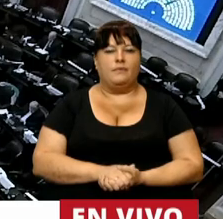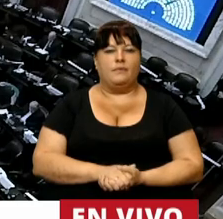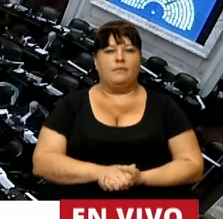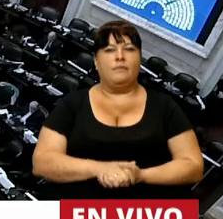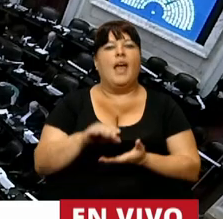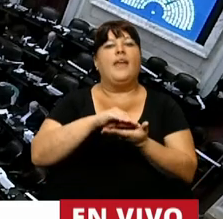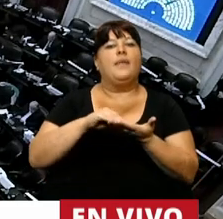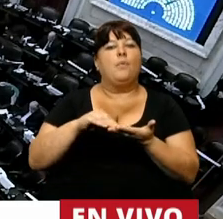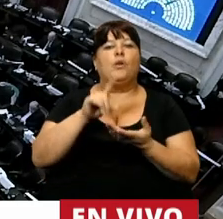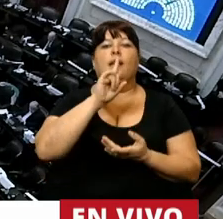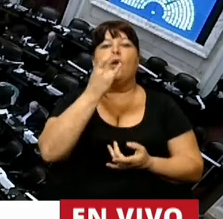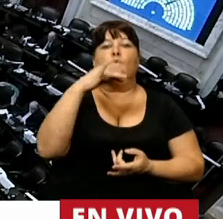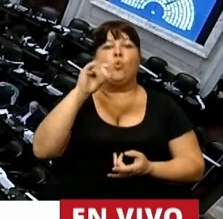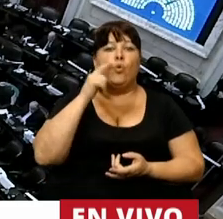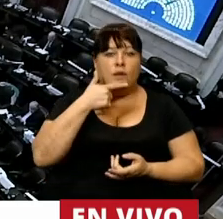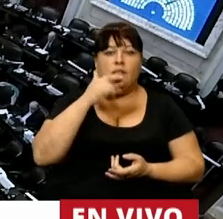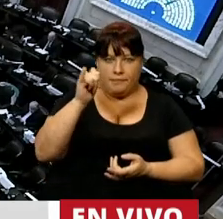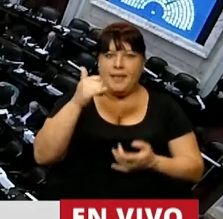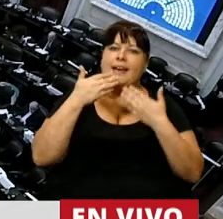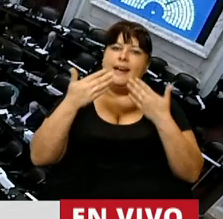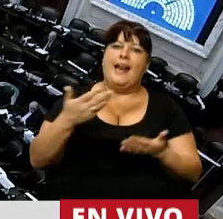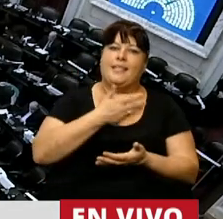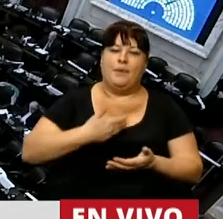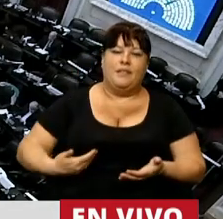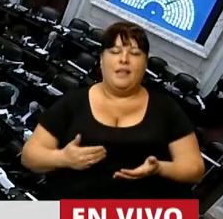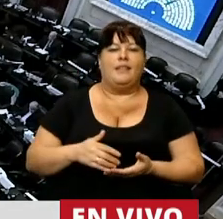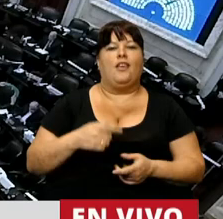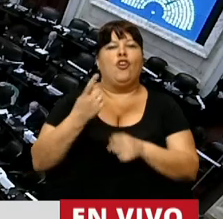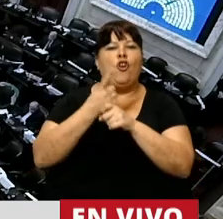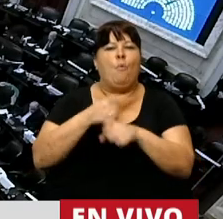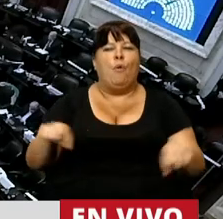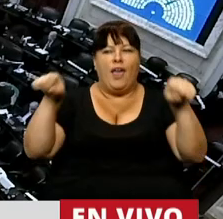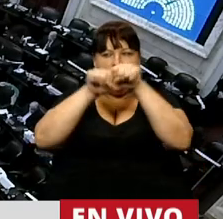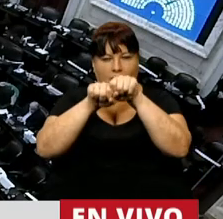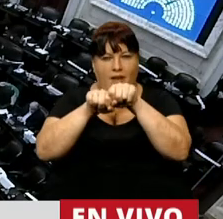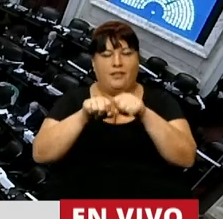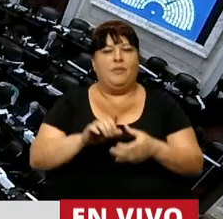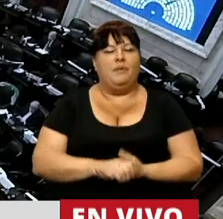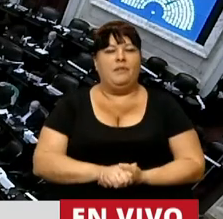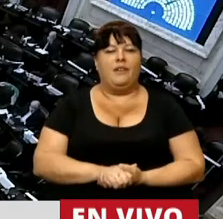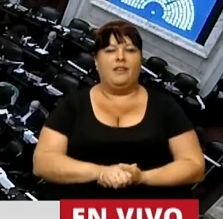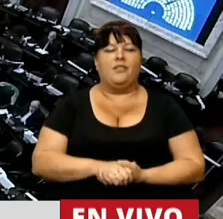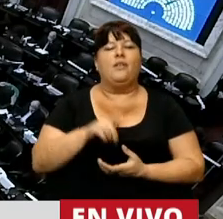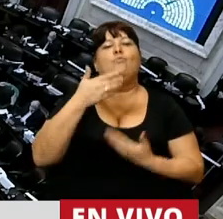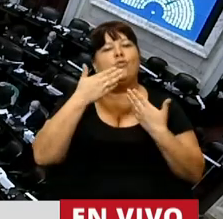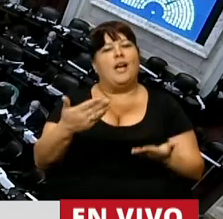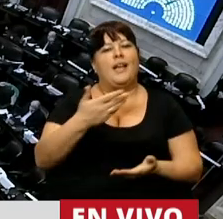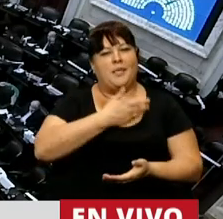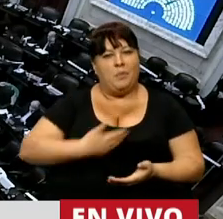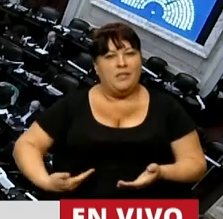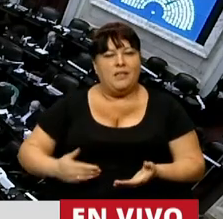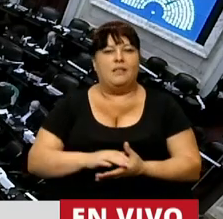Diputada Tundis. Sí, gracias señor presidente, no me podía conectar el audio. Muchas gracias señor